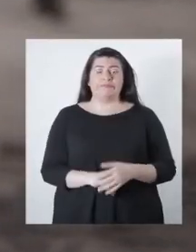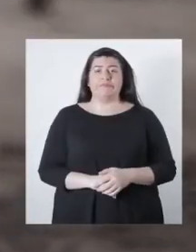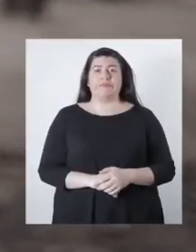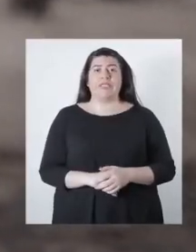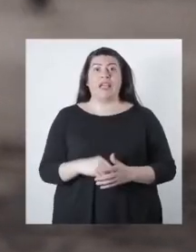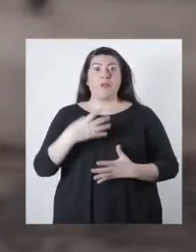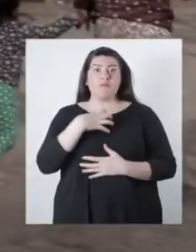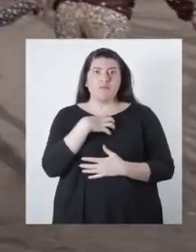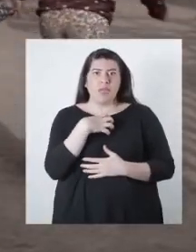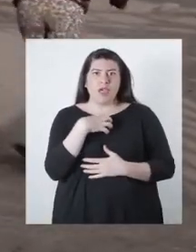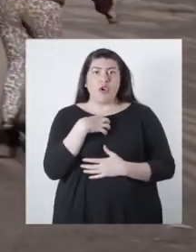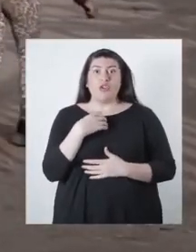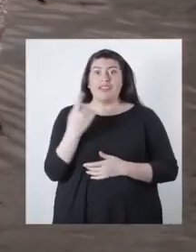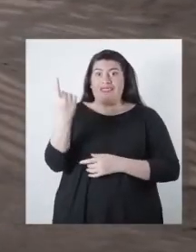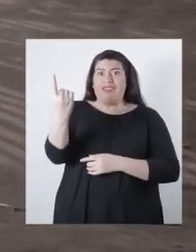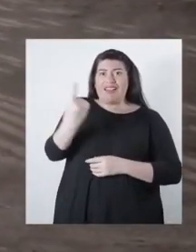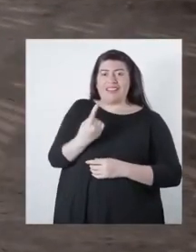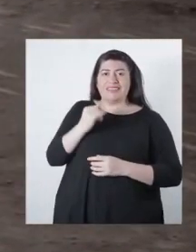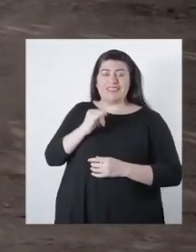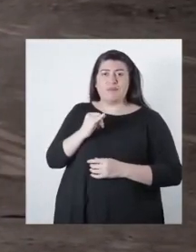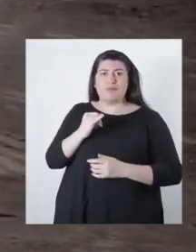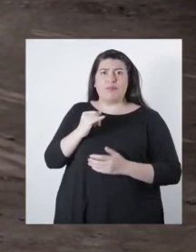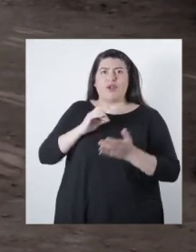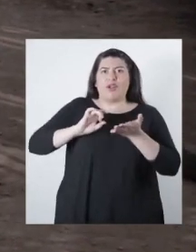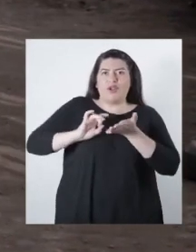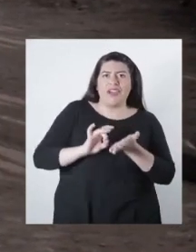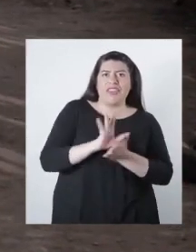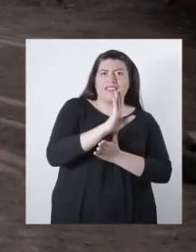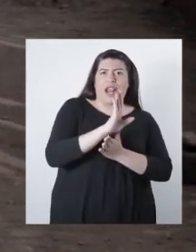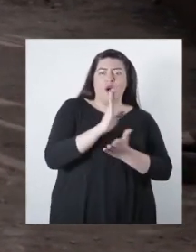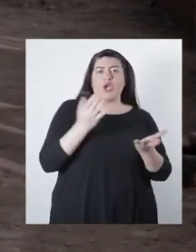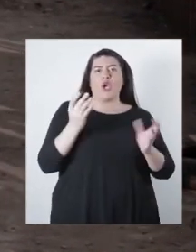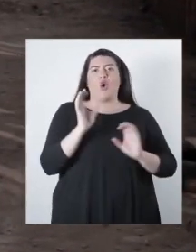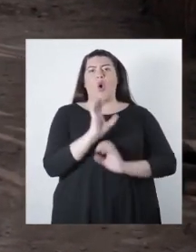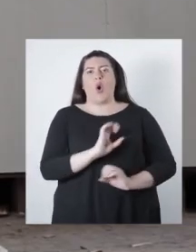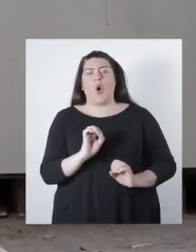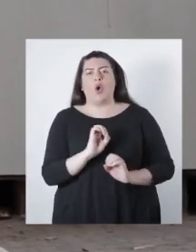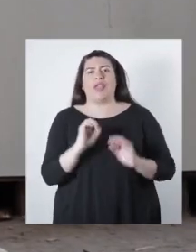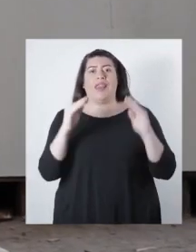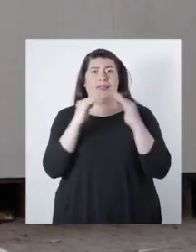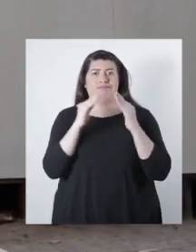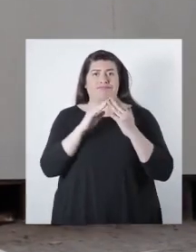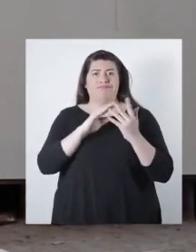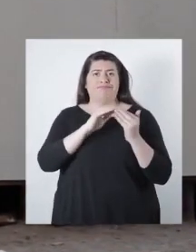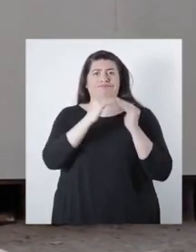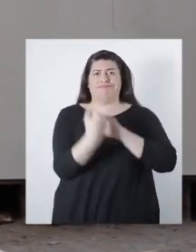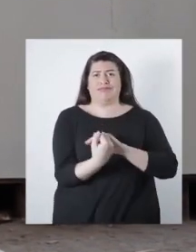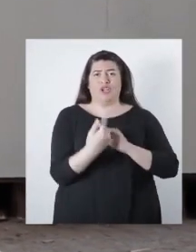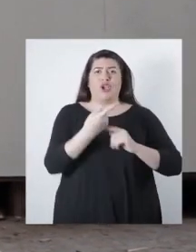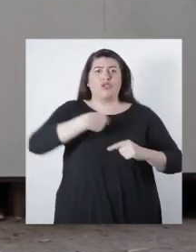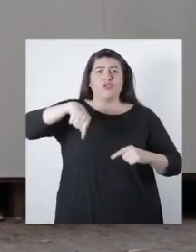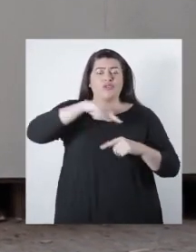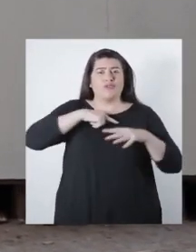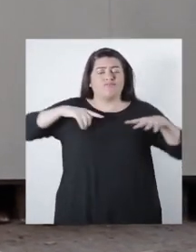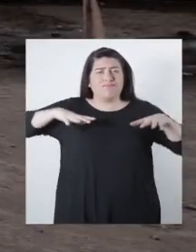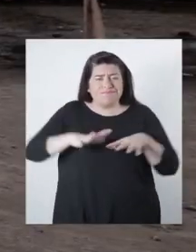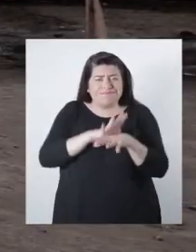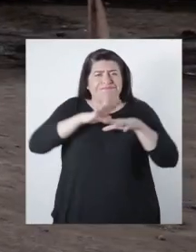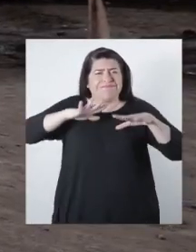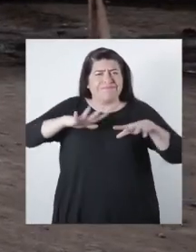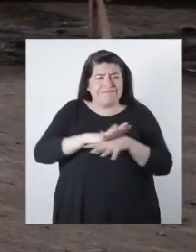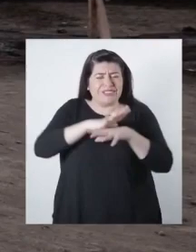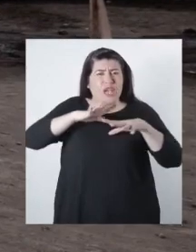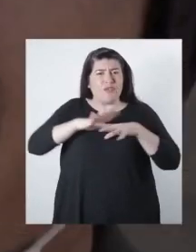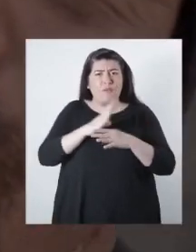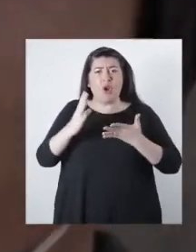El temor es que lleguen, pero que lleguen y nos desalojen, nos destruyan todo lo que nosotros con esfuerzo hemos logrado, porque nosotros,